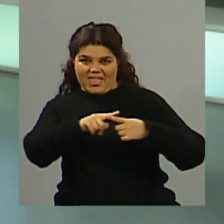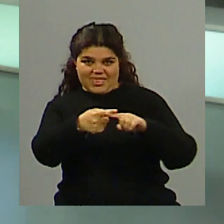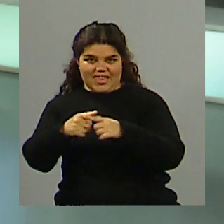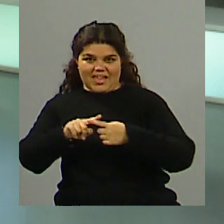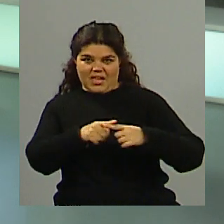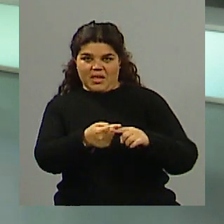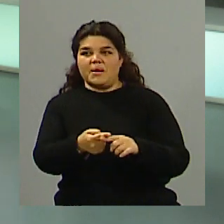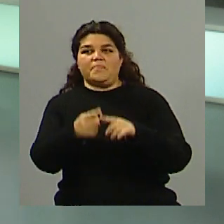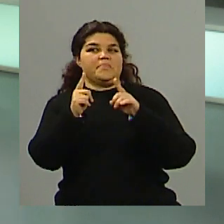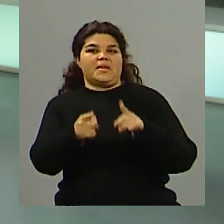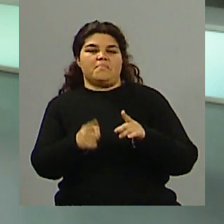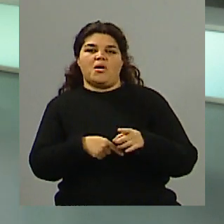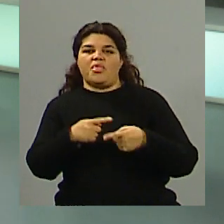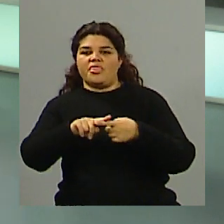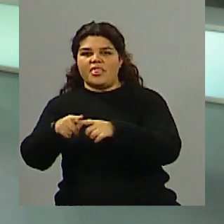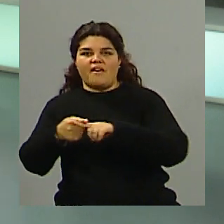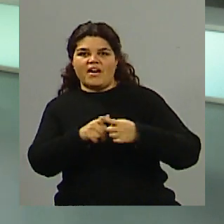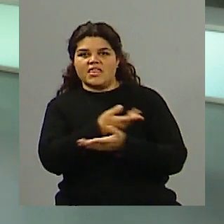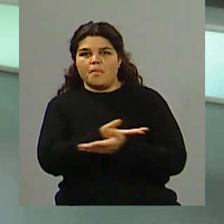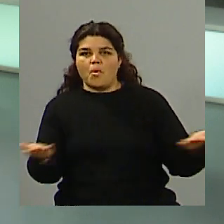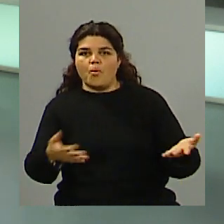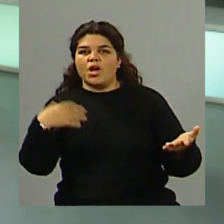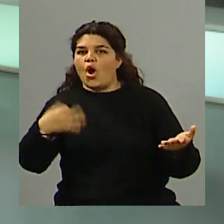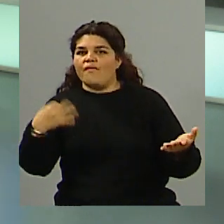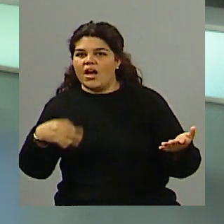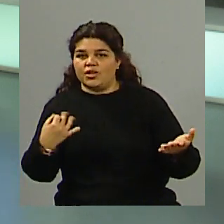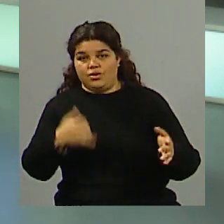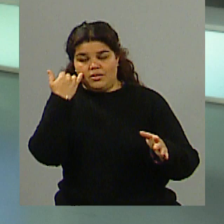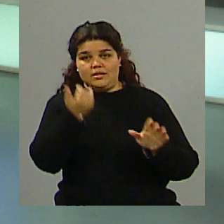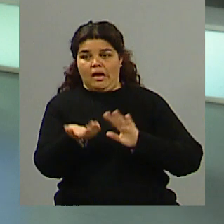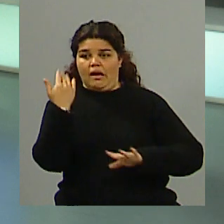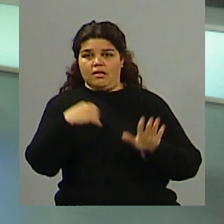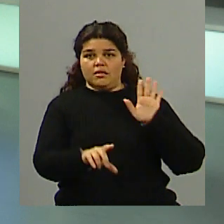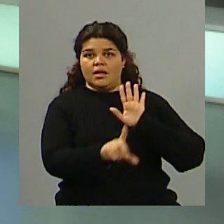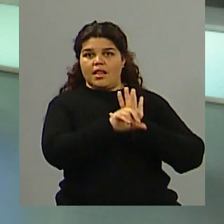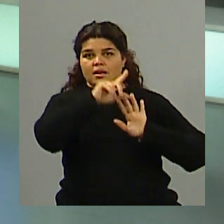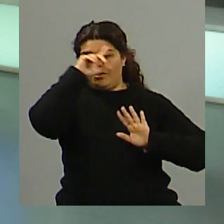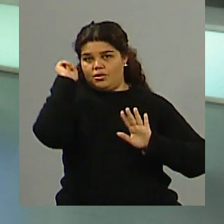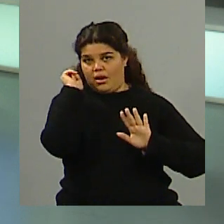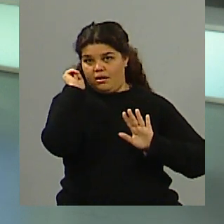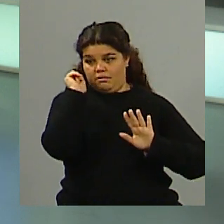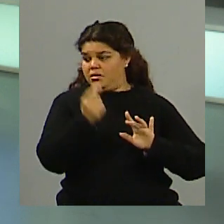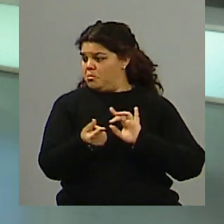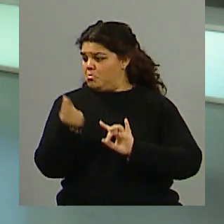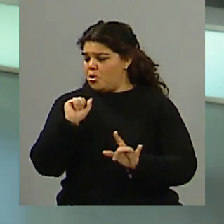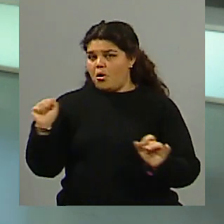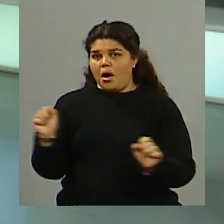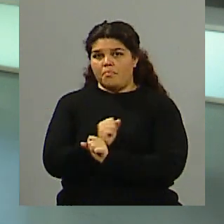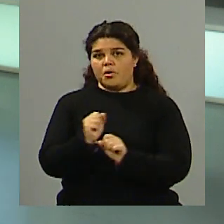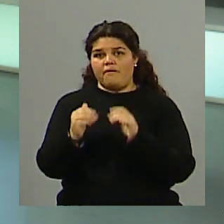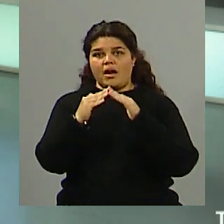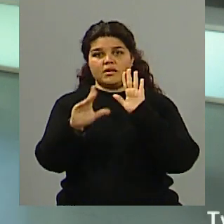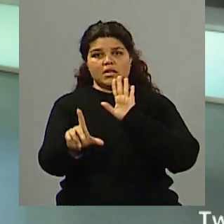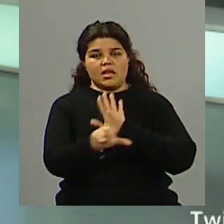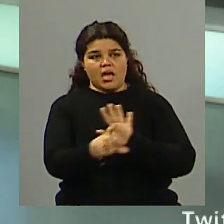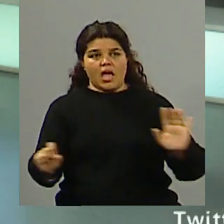debates públicos, obligatorios. Ya existía una ley nacional y hace poquito, en este año, se aprobó en la legislatura provincial